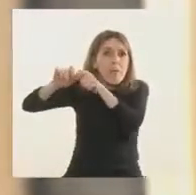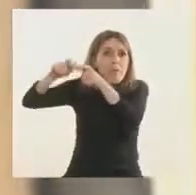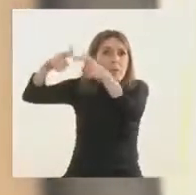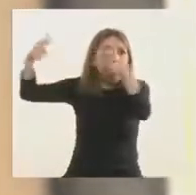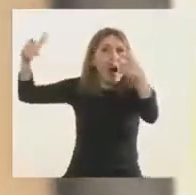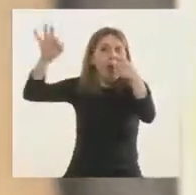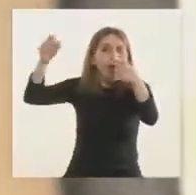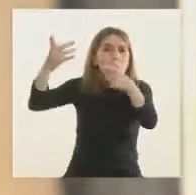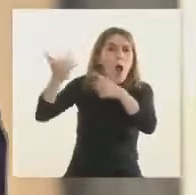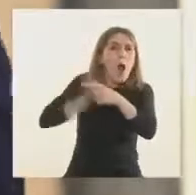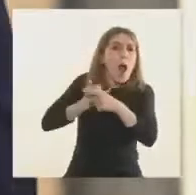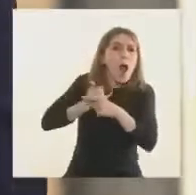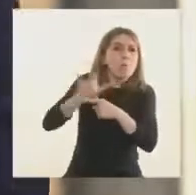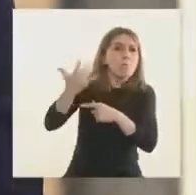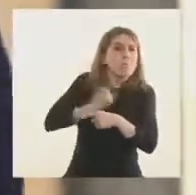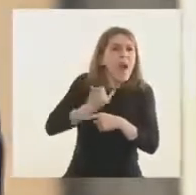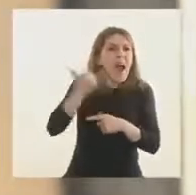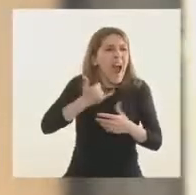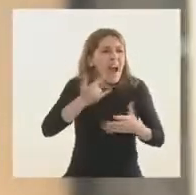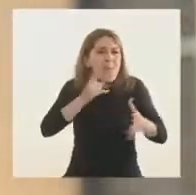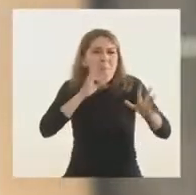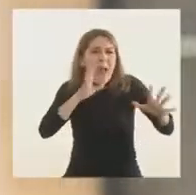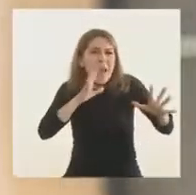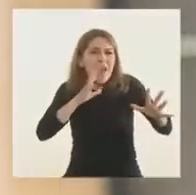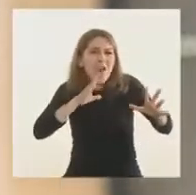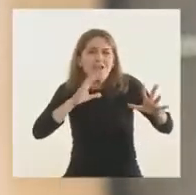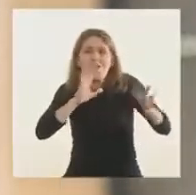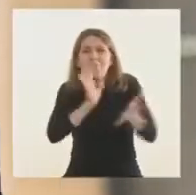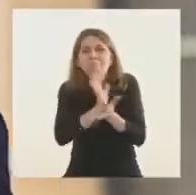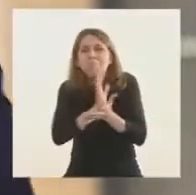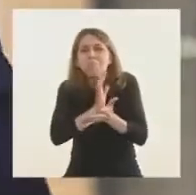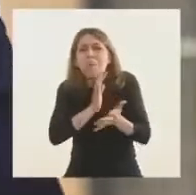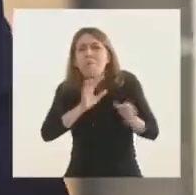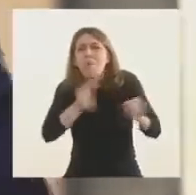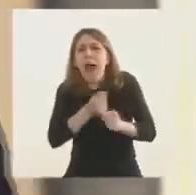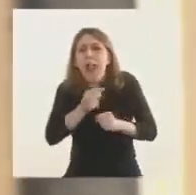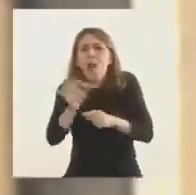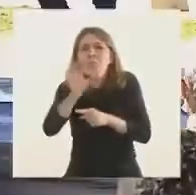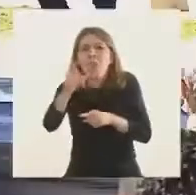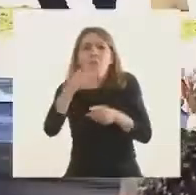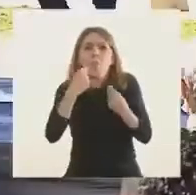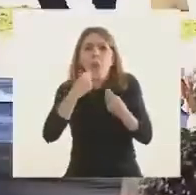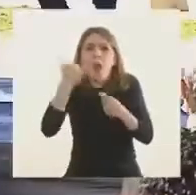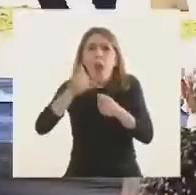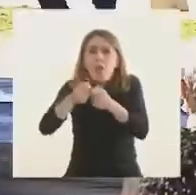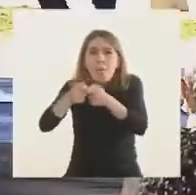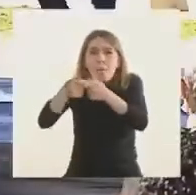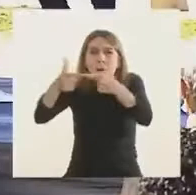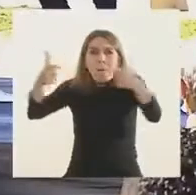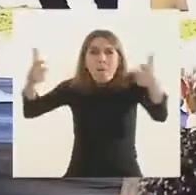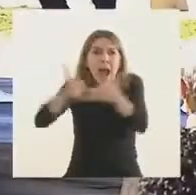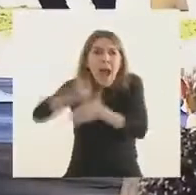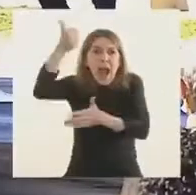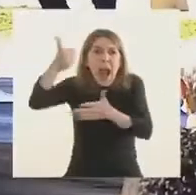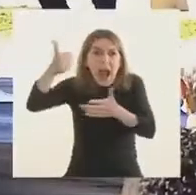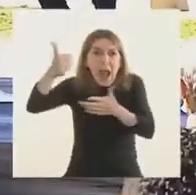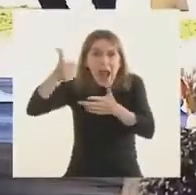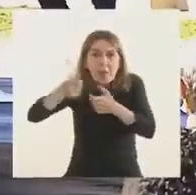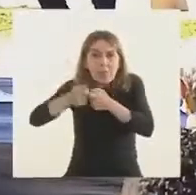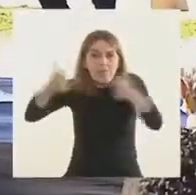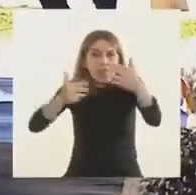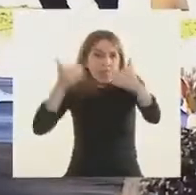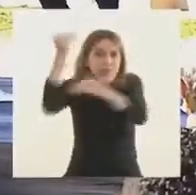Cuando te saca un metro de ventaja no lo alcanzás más. Eso fue lo que me planteó. Y la verdad me quedó grabado y desde entonces